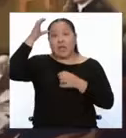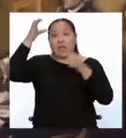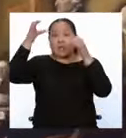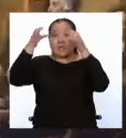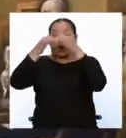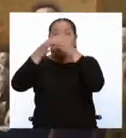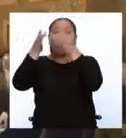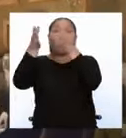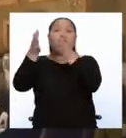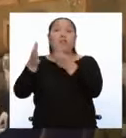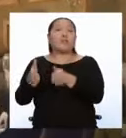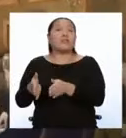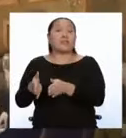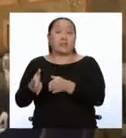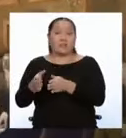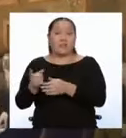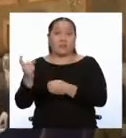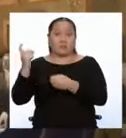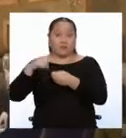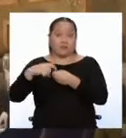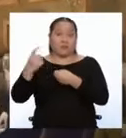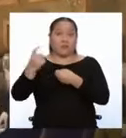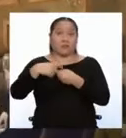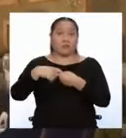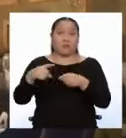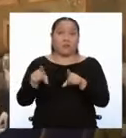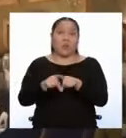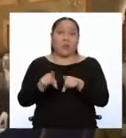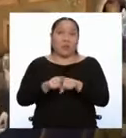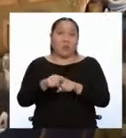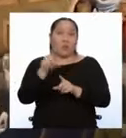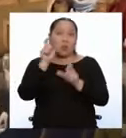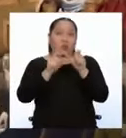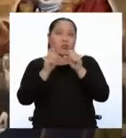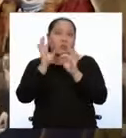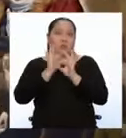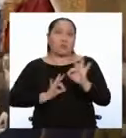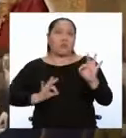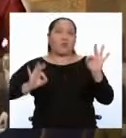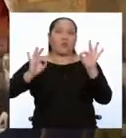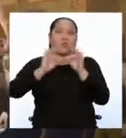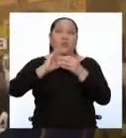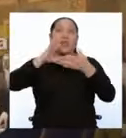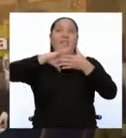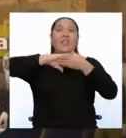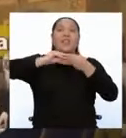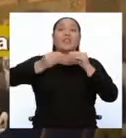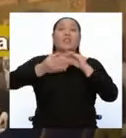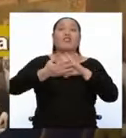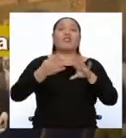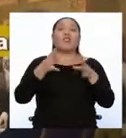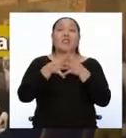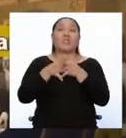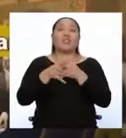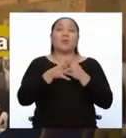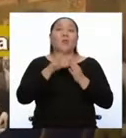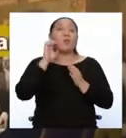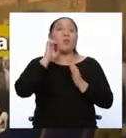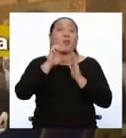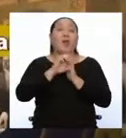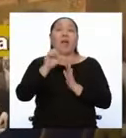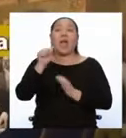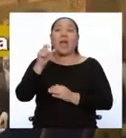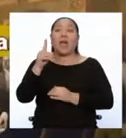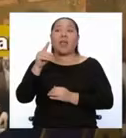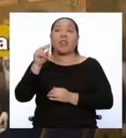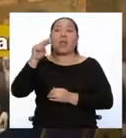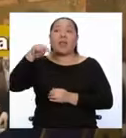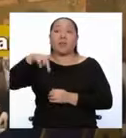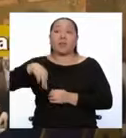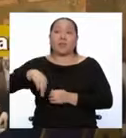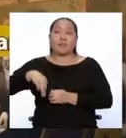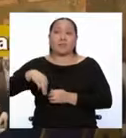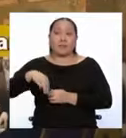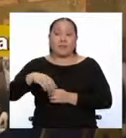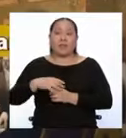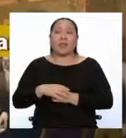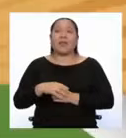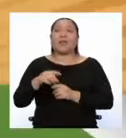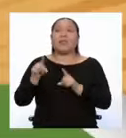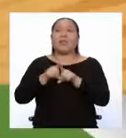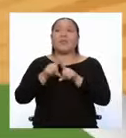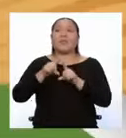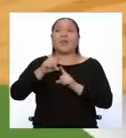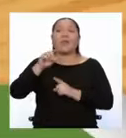dicho congreso, se encontraron también grandes personajes de la historia de los Estados Unidos, como John Adams y Benjamin Franklin.